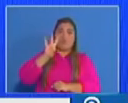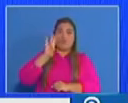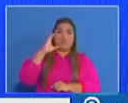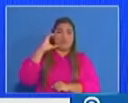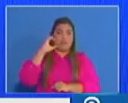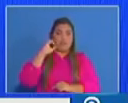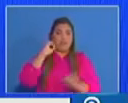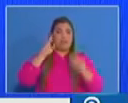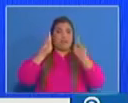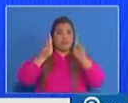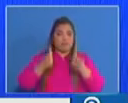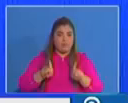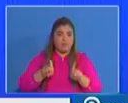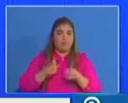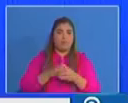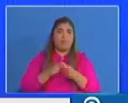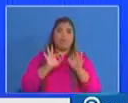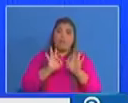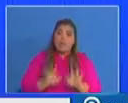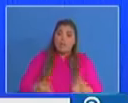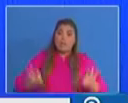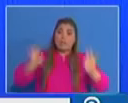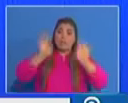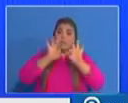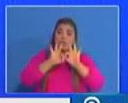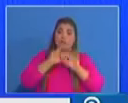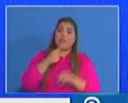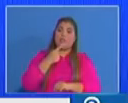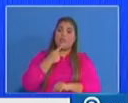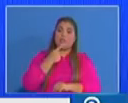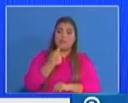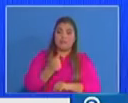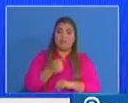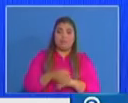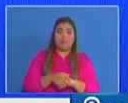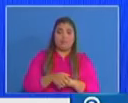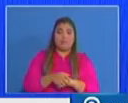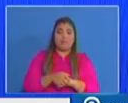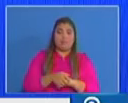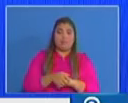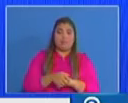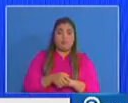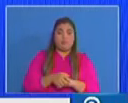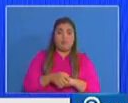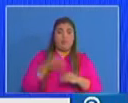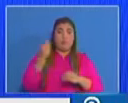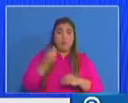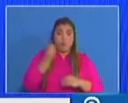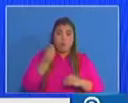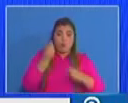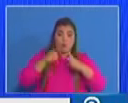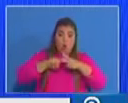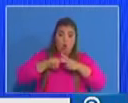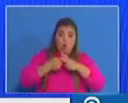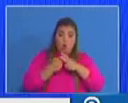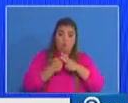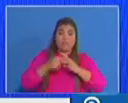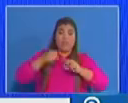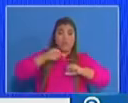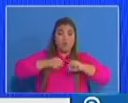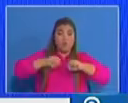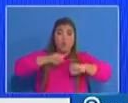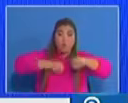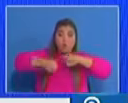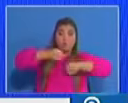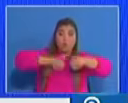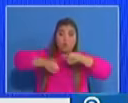Es importante destacar que a partir de la lucha contra el COVID, el Ministerio no ha bajado la guardia